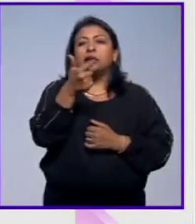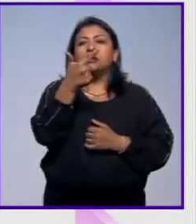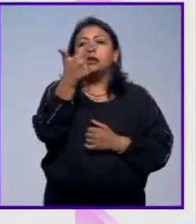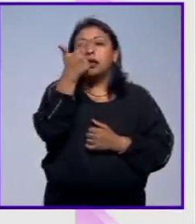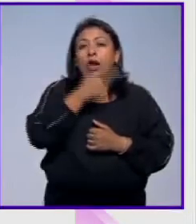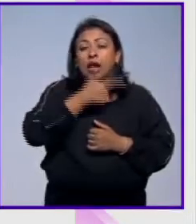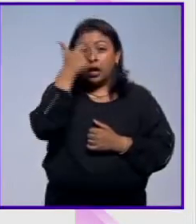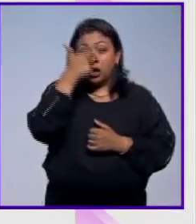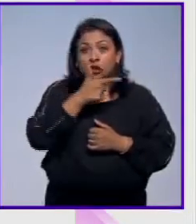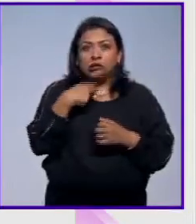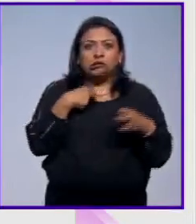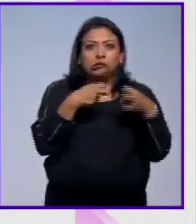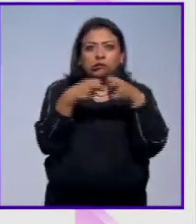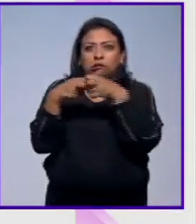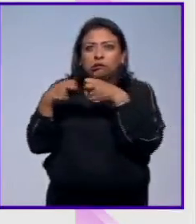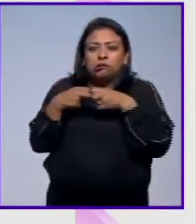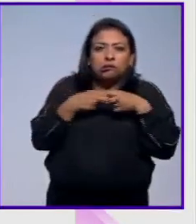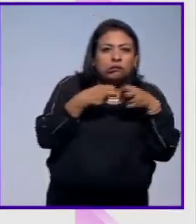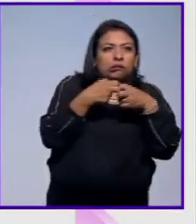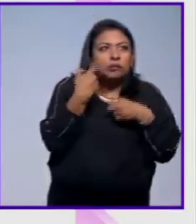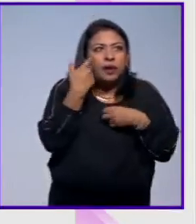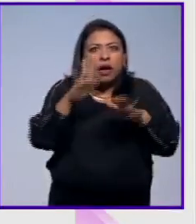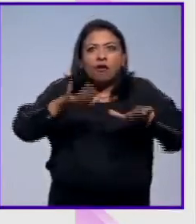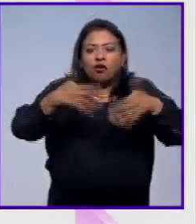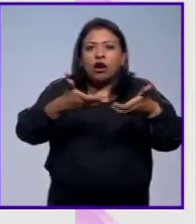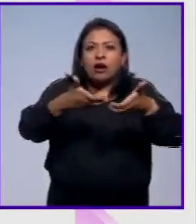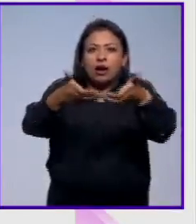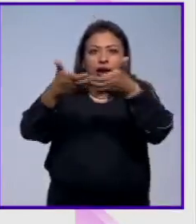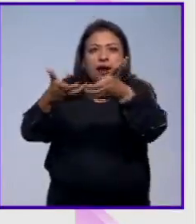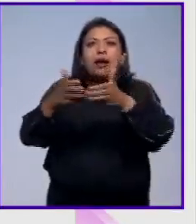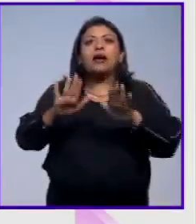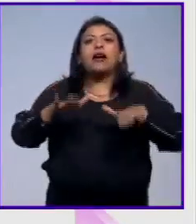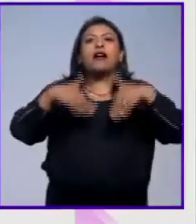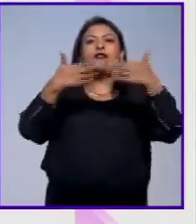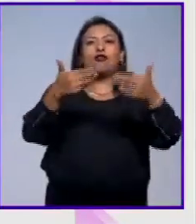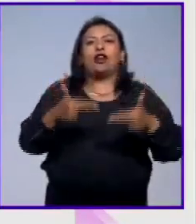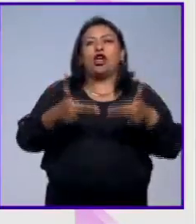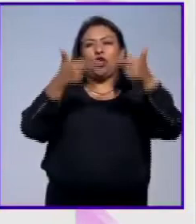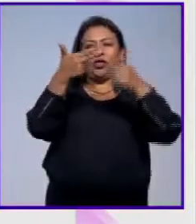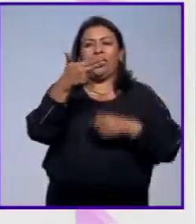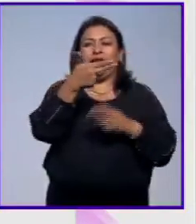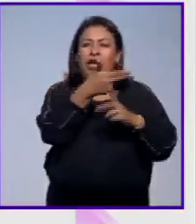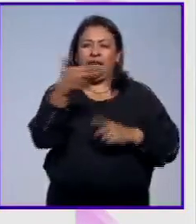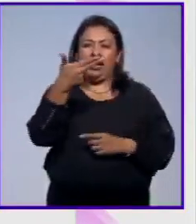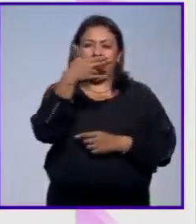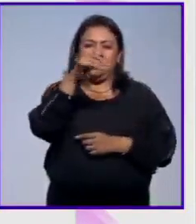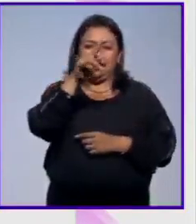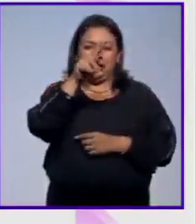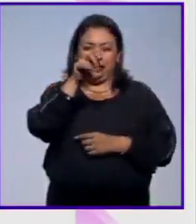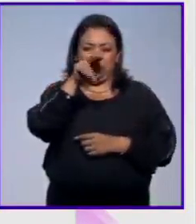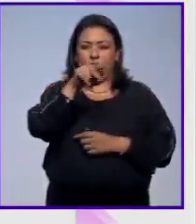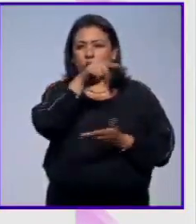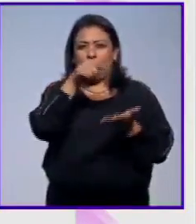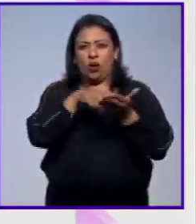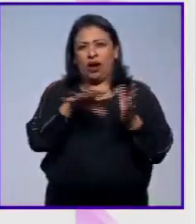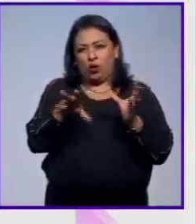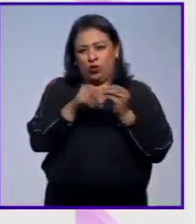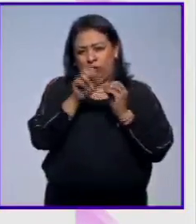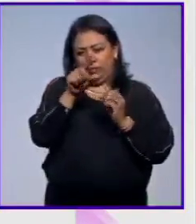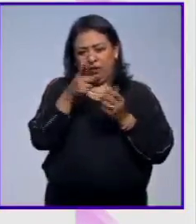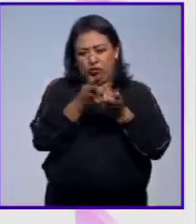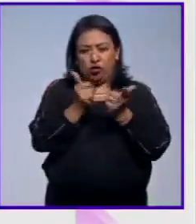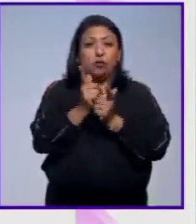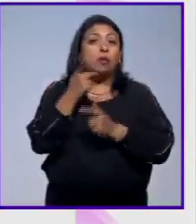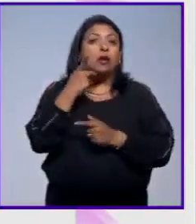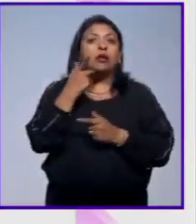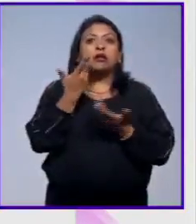7 de la noche y el nervio de la sociedad se percibía en las calles a las afueras del Hotel Hilton sede de la coalición Juntos Haremos Historia la sociedad